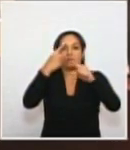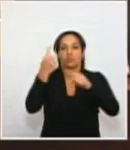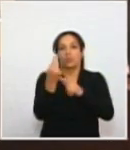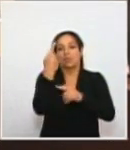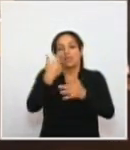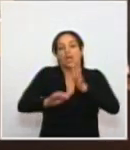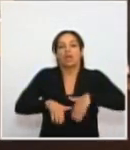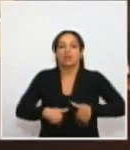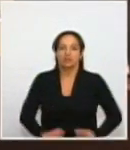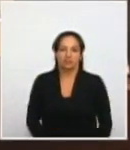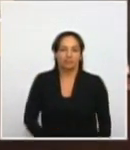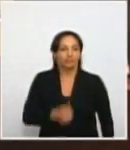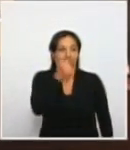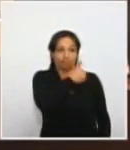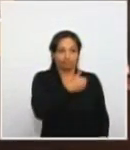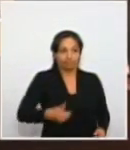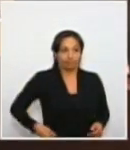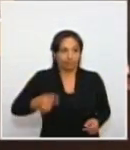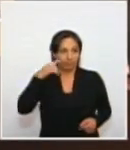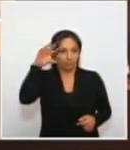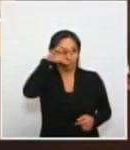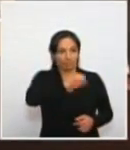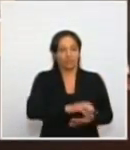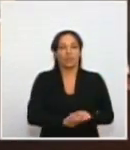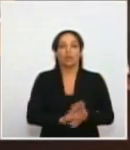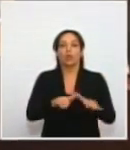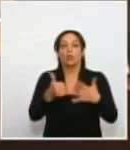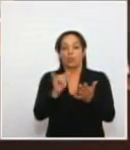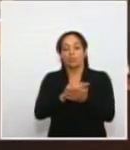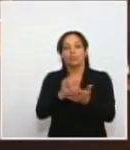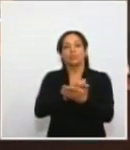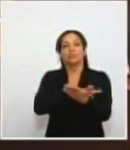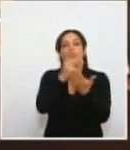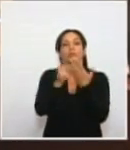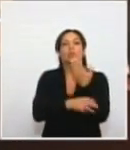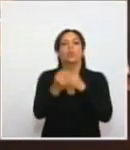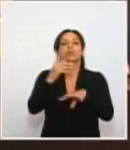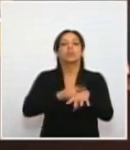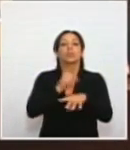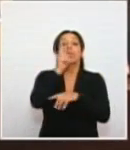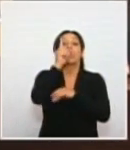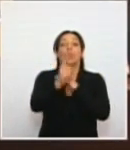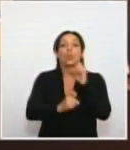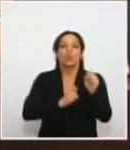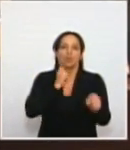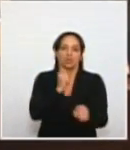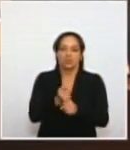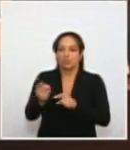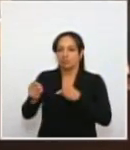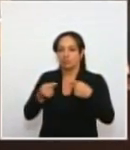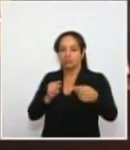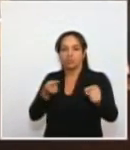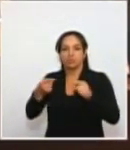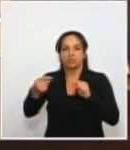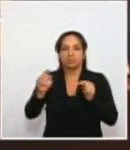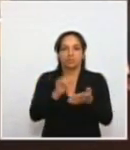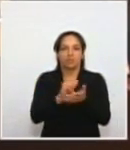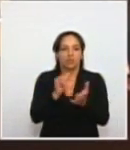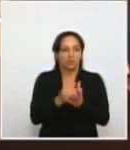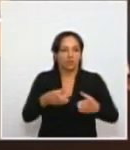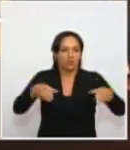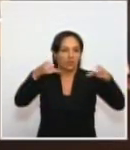Fíjese usted, Presidente, cómo este proyecto lleva un año a discusión del Congreso